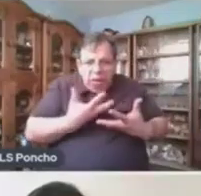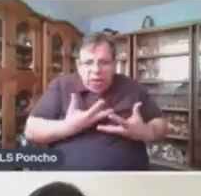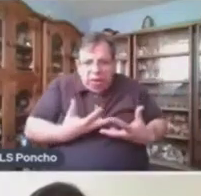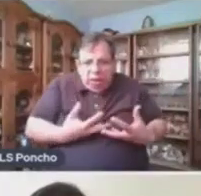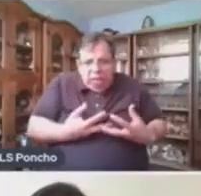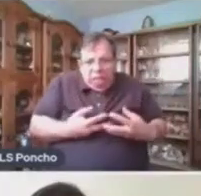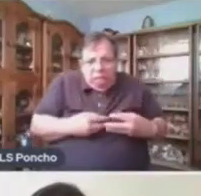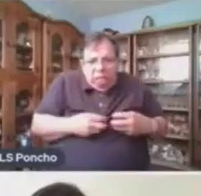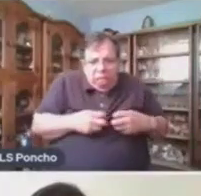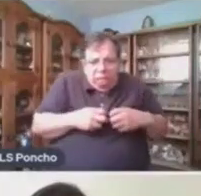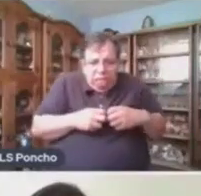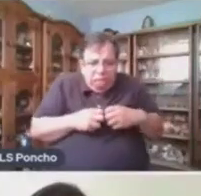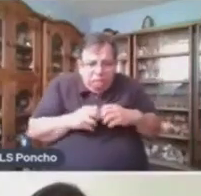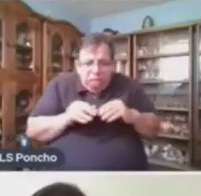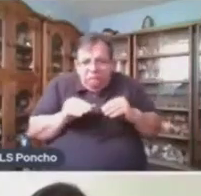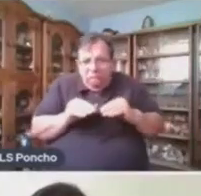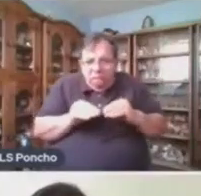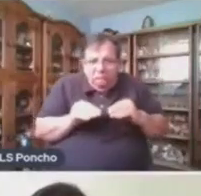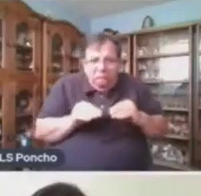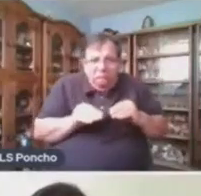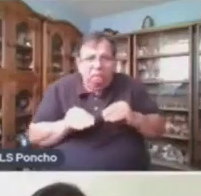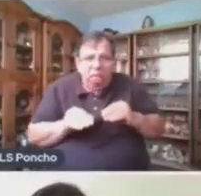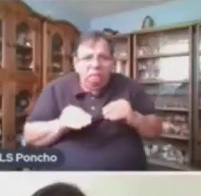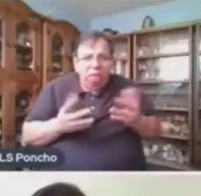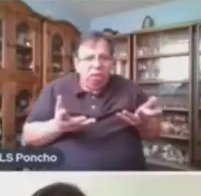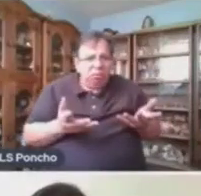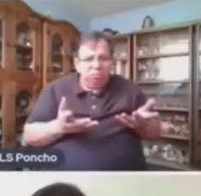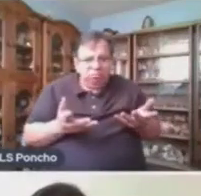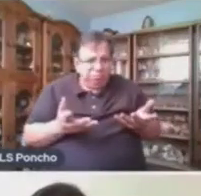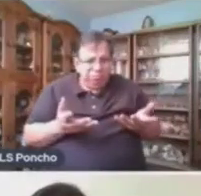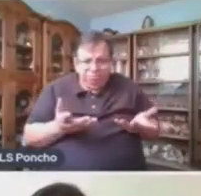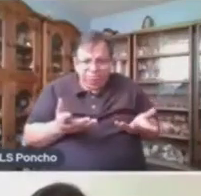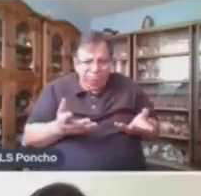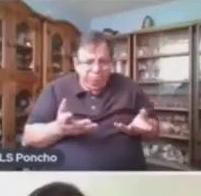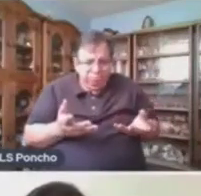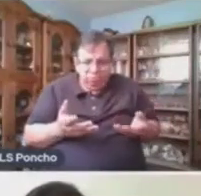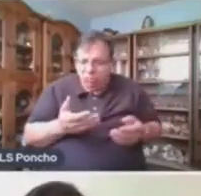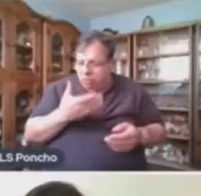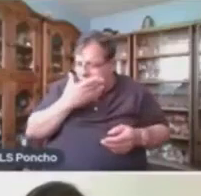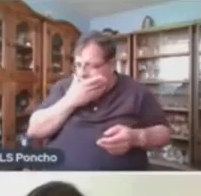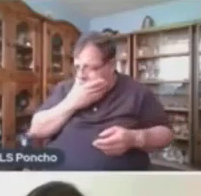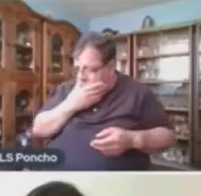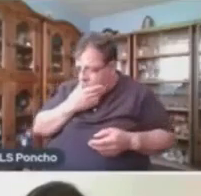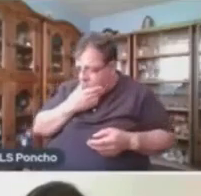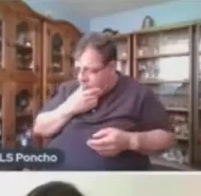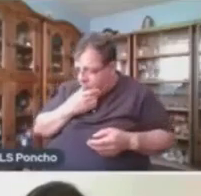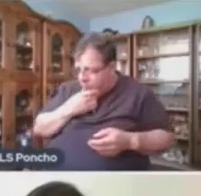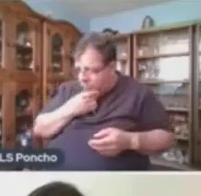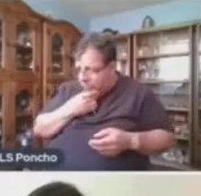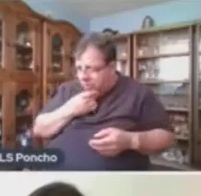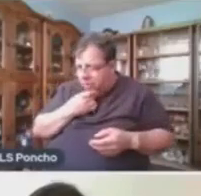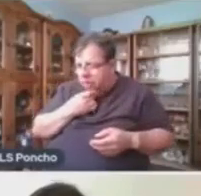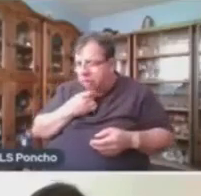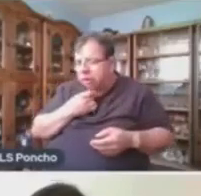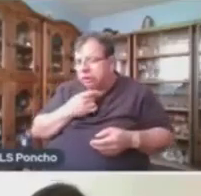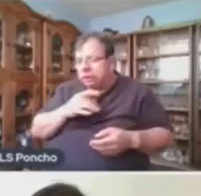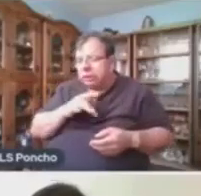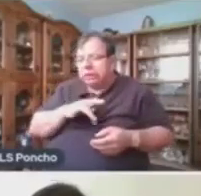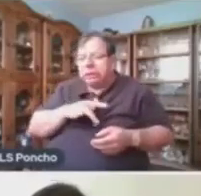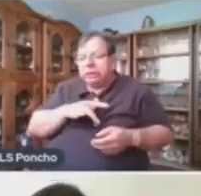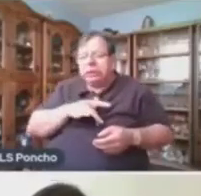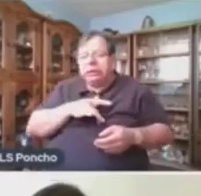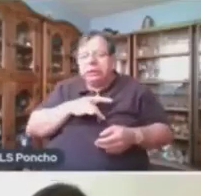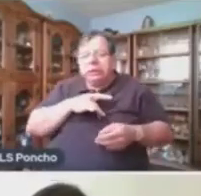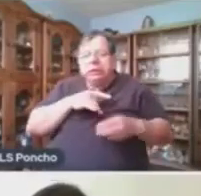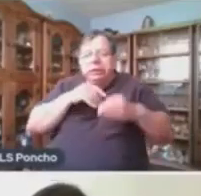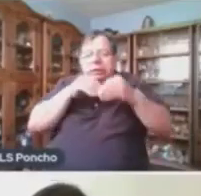Sin Saber Por Qué Jordán Sintió Que Los Cabellos